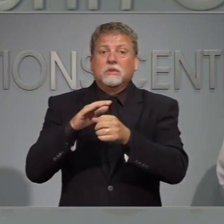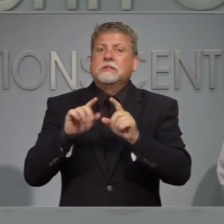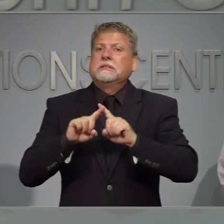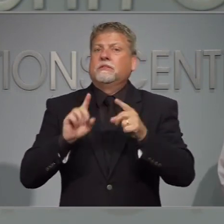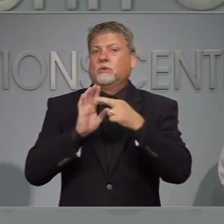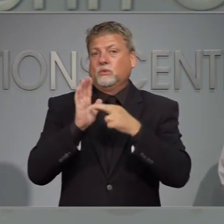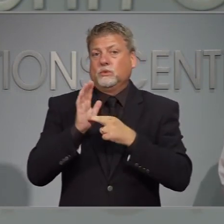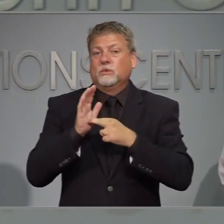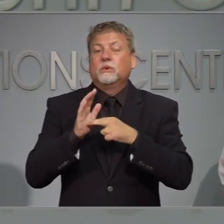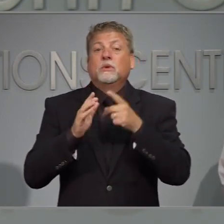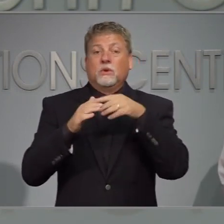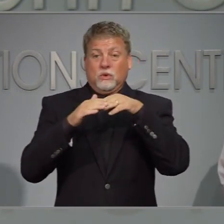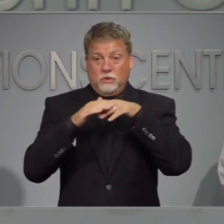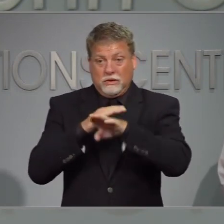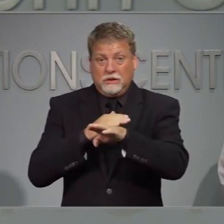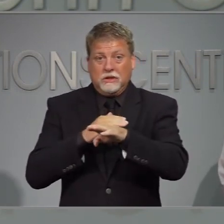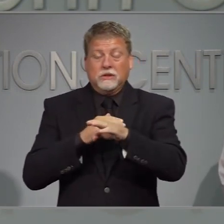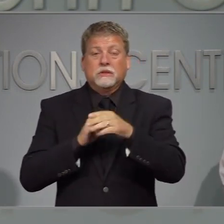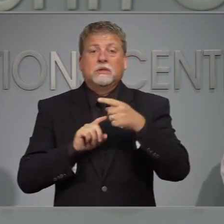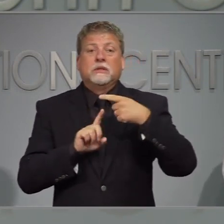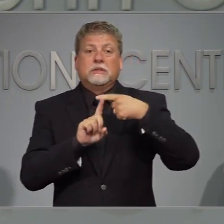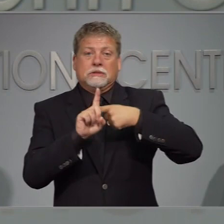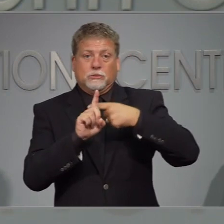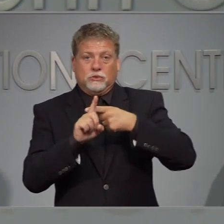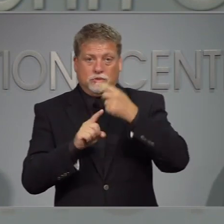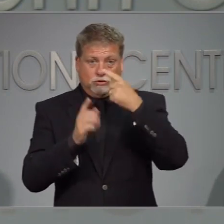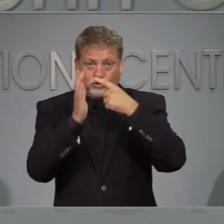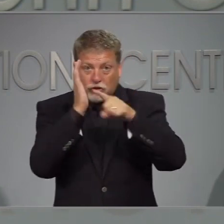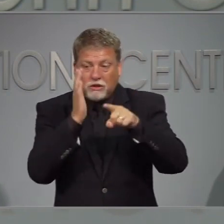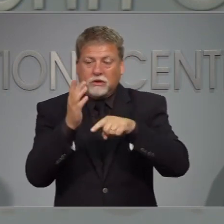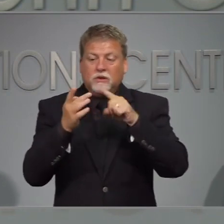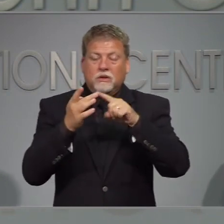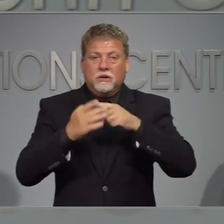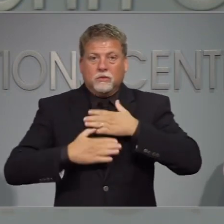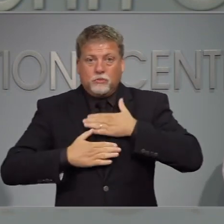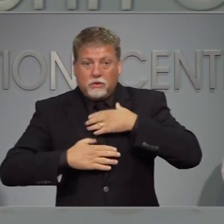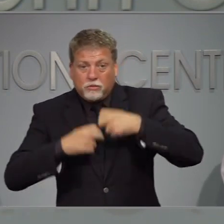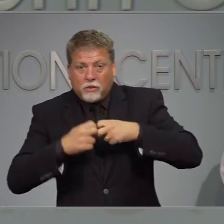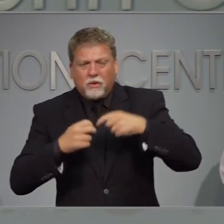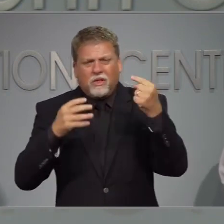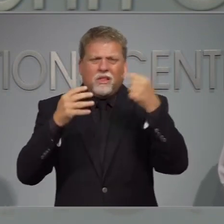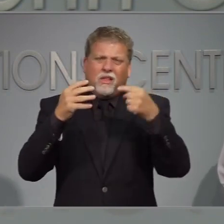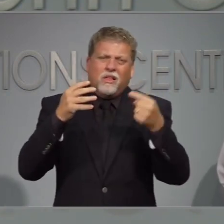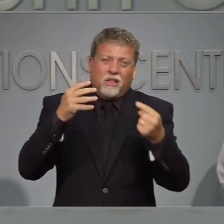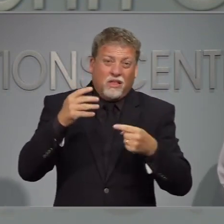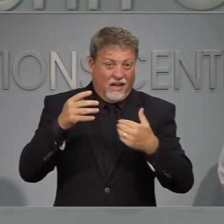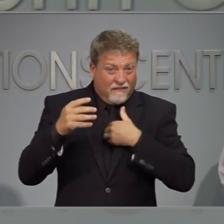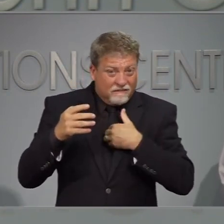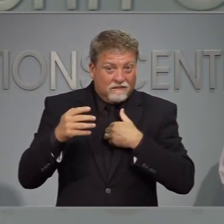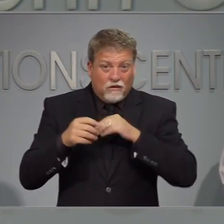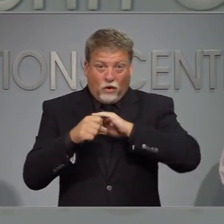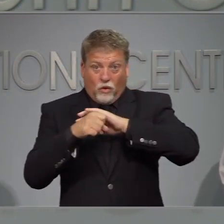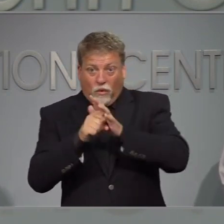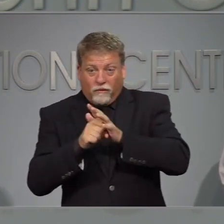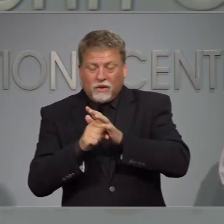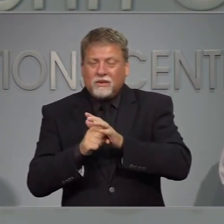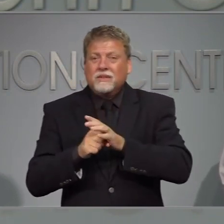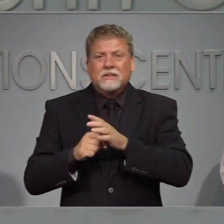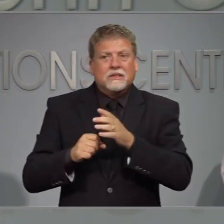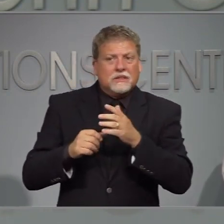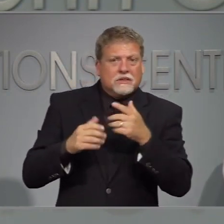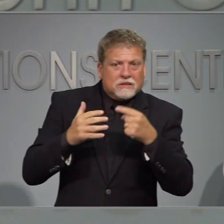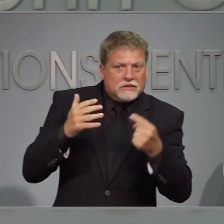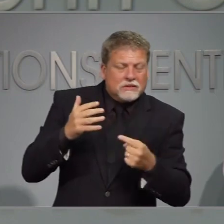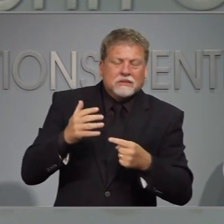albergo albergue se les va a hacer pruebas de salud y se les dará una mascarilla en el refugio si alguien tiene síntomas de COVID